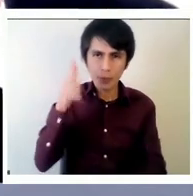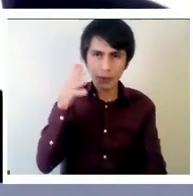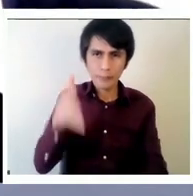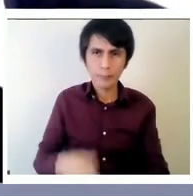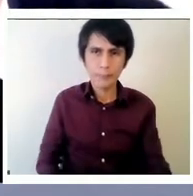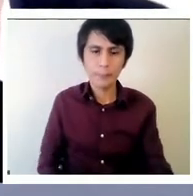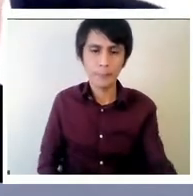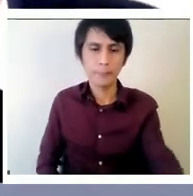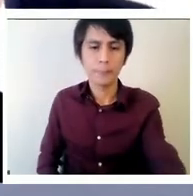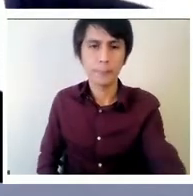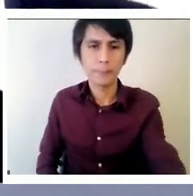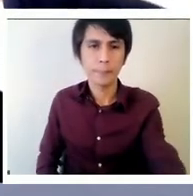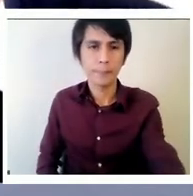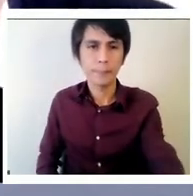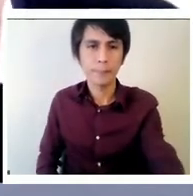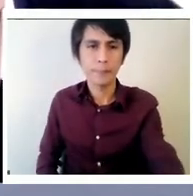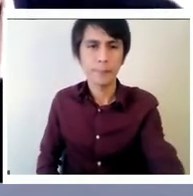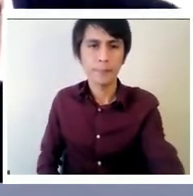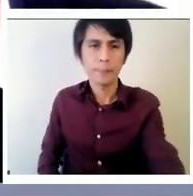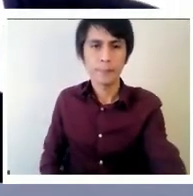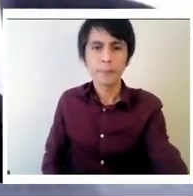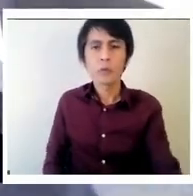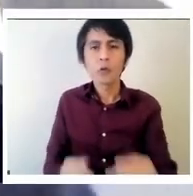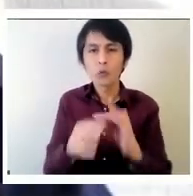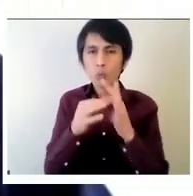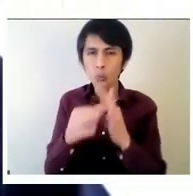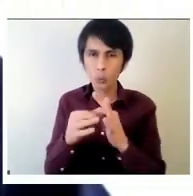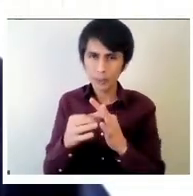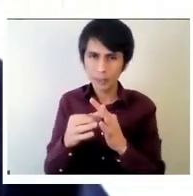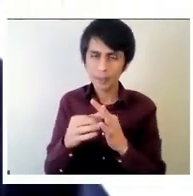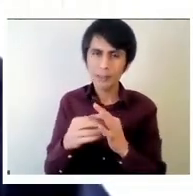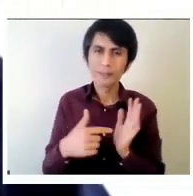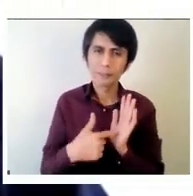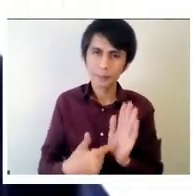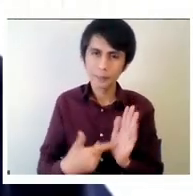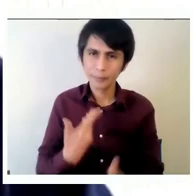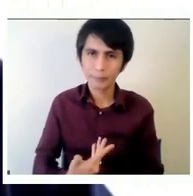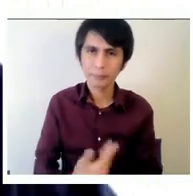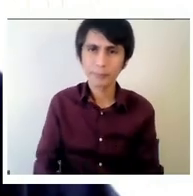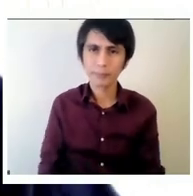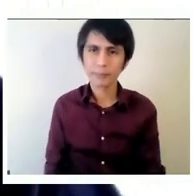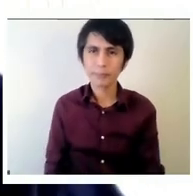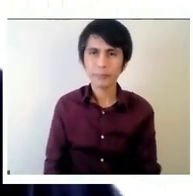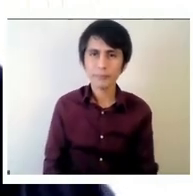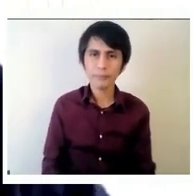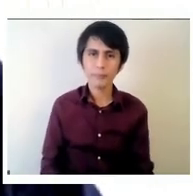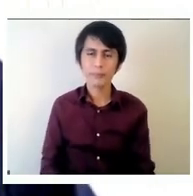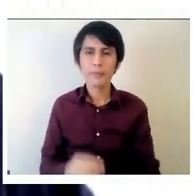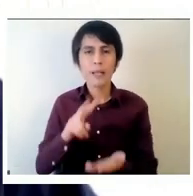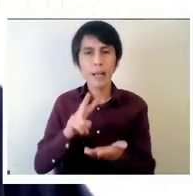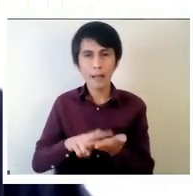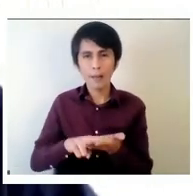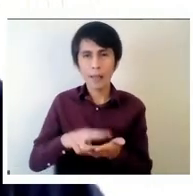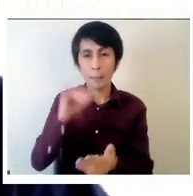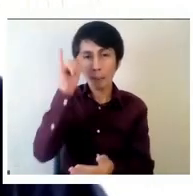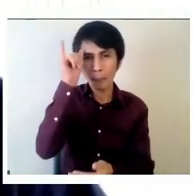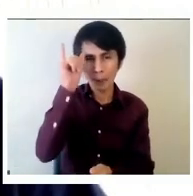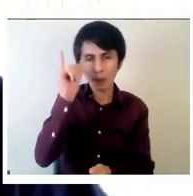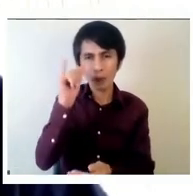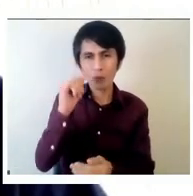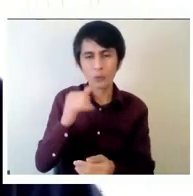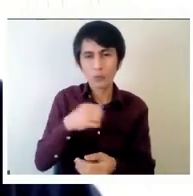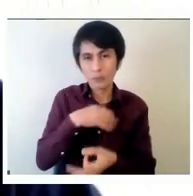muchas gracias Xavier muchas gracias por la presentación y la verdad es que perdón que haga algo personal pero es un privilegio estar